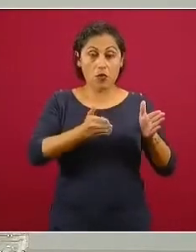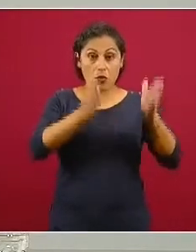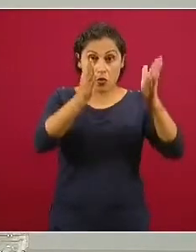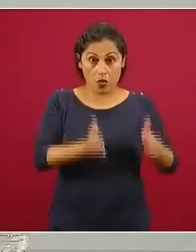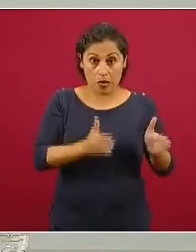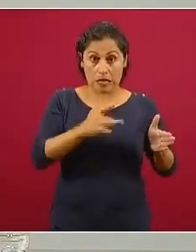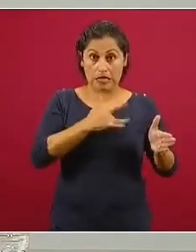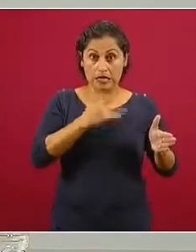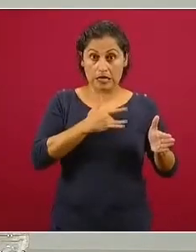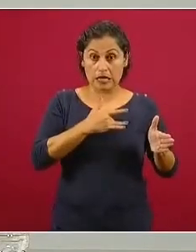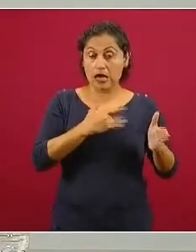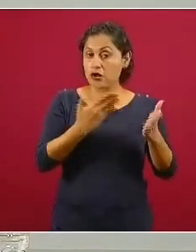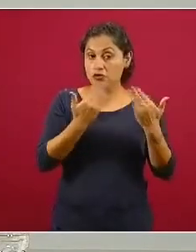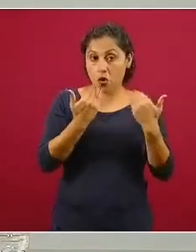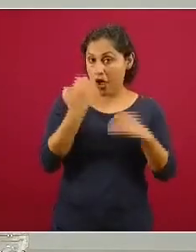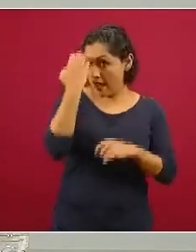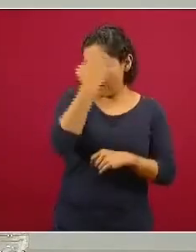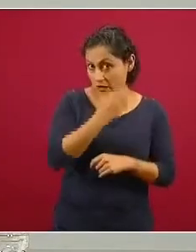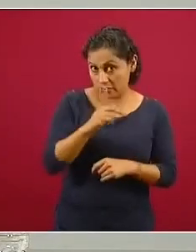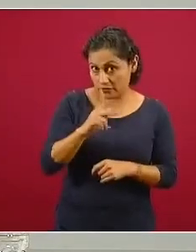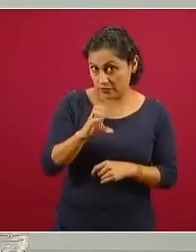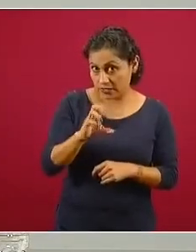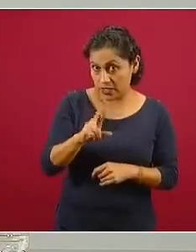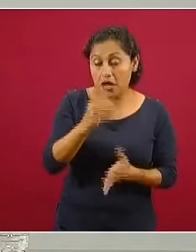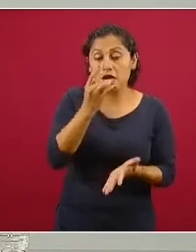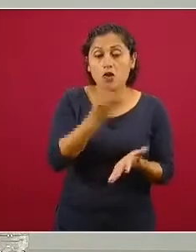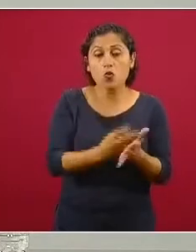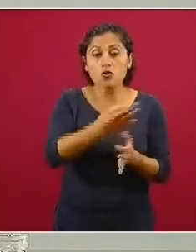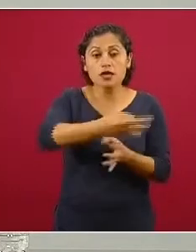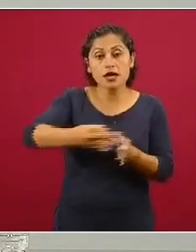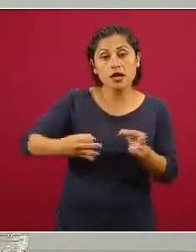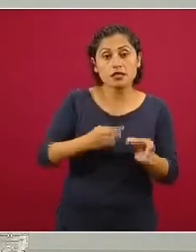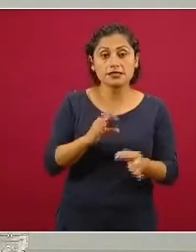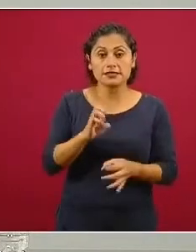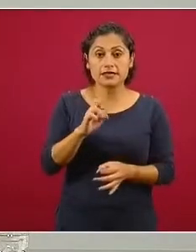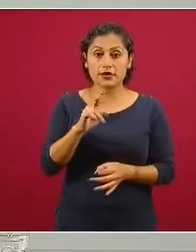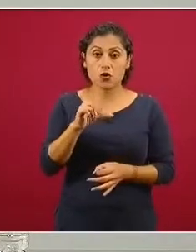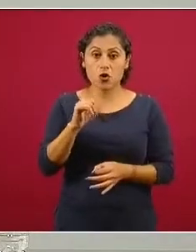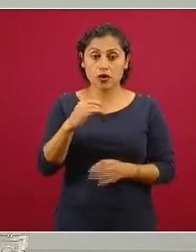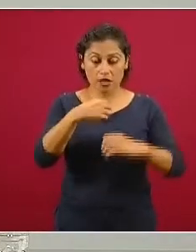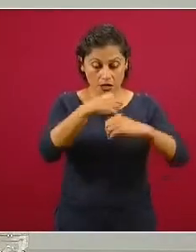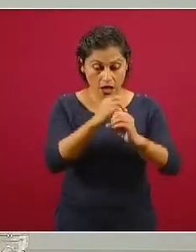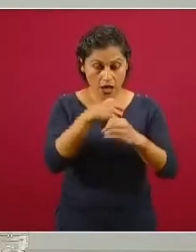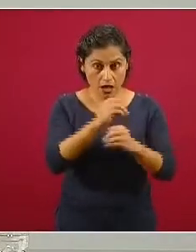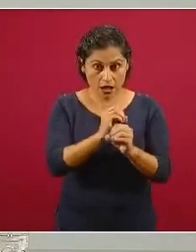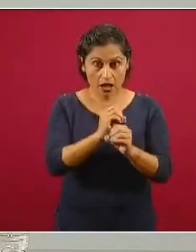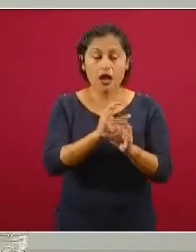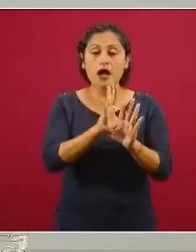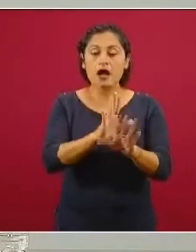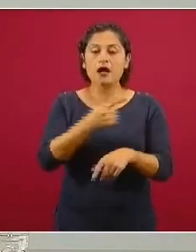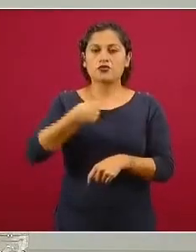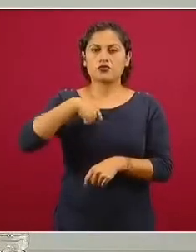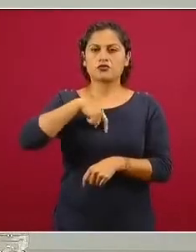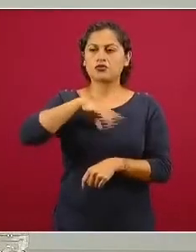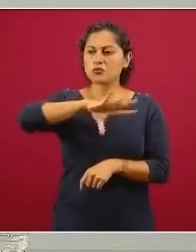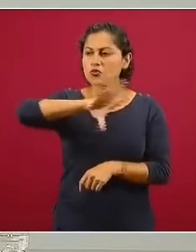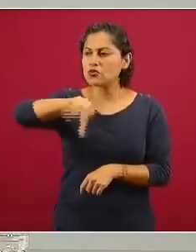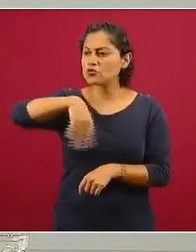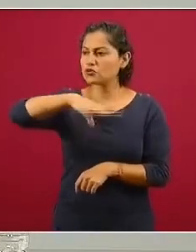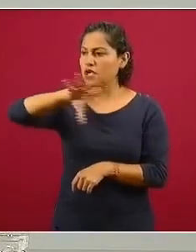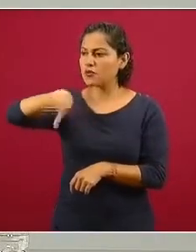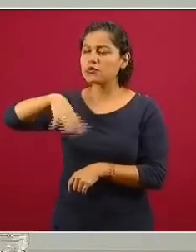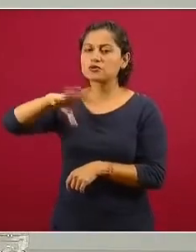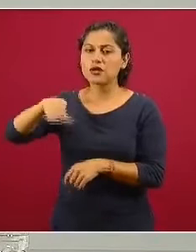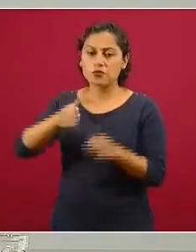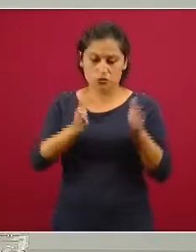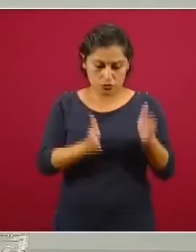clínico, sólo tuvimos una prueba serológica. Estamos buscando si podemos recuperar las muestras que